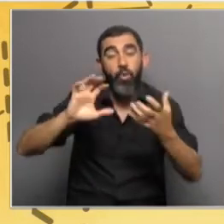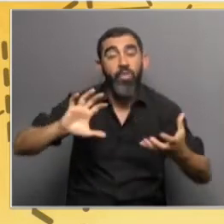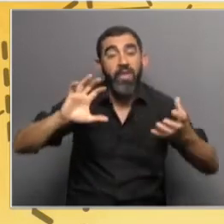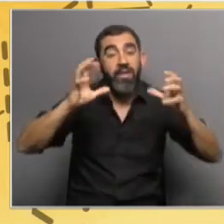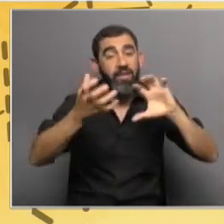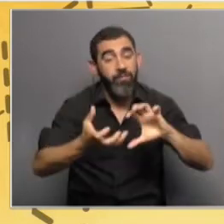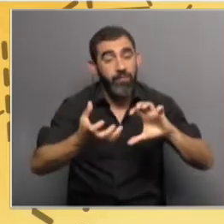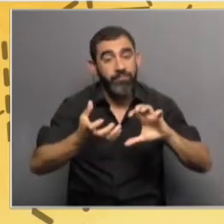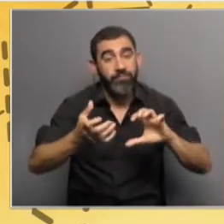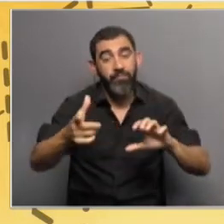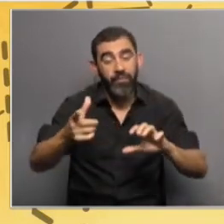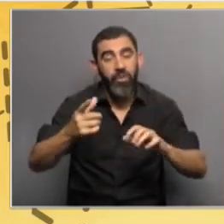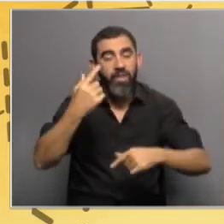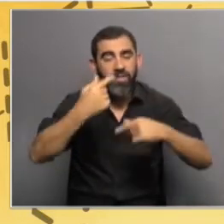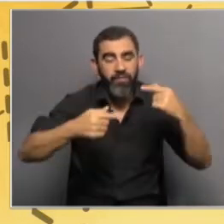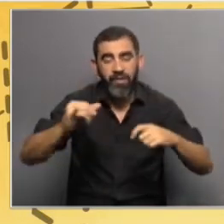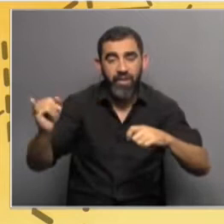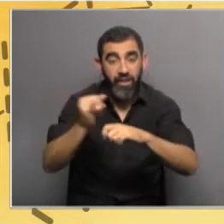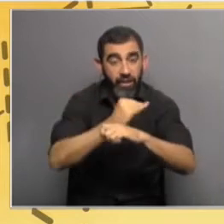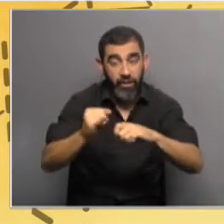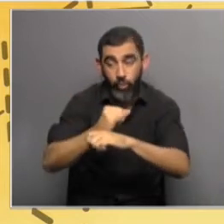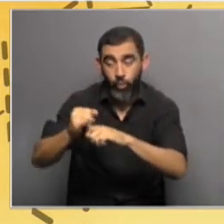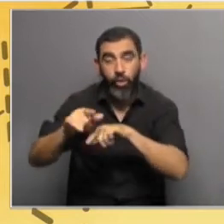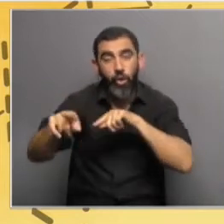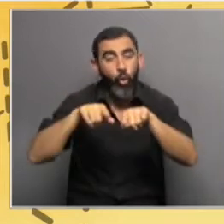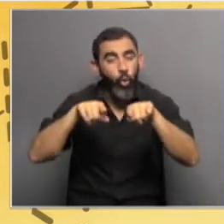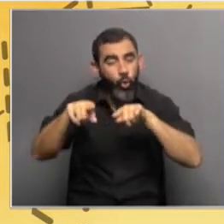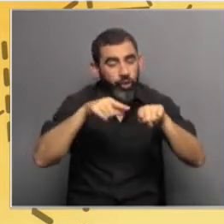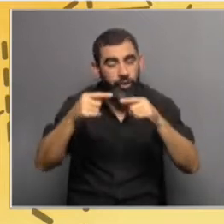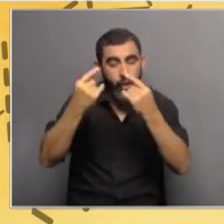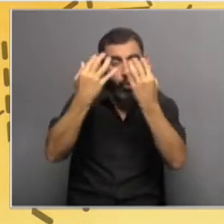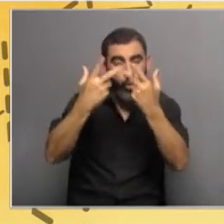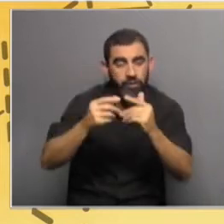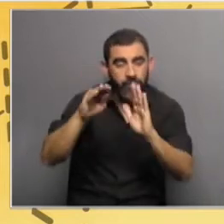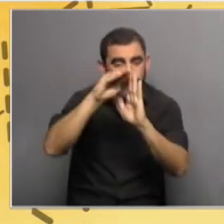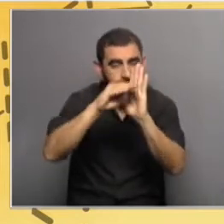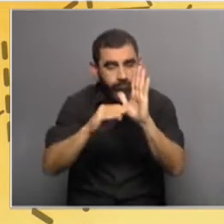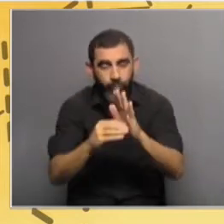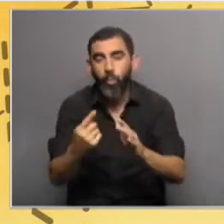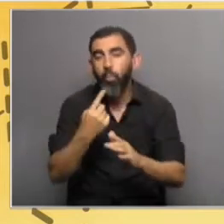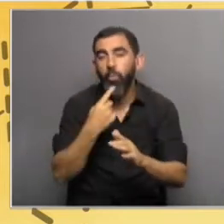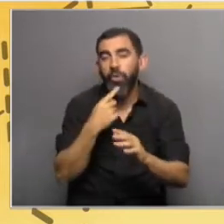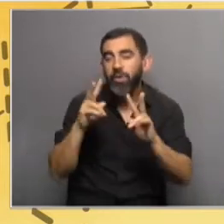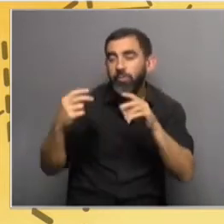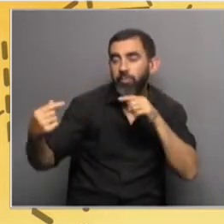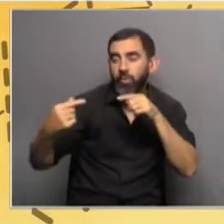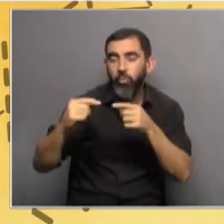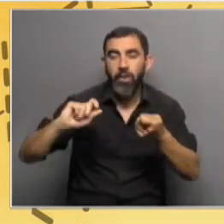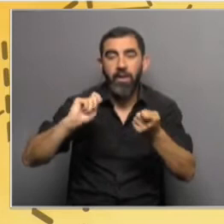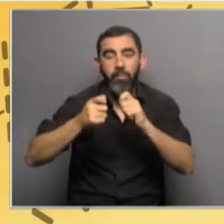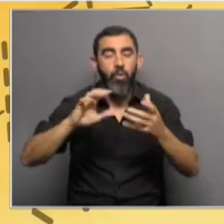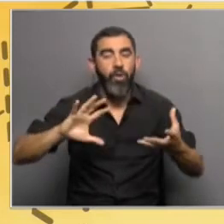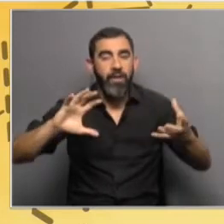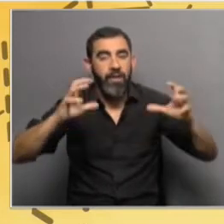interinstitucional en el que se coordinan medidas, acciones y políticas para enfrentar el cambio climático.